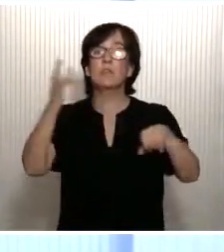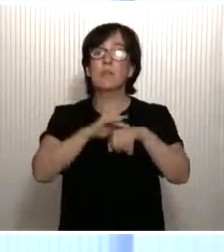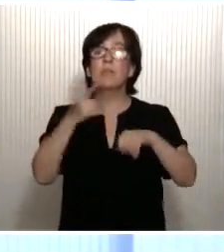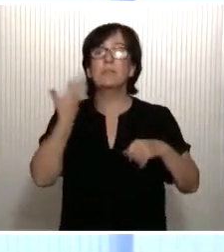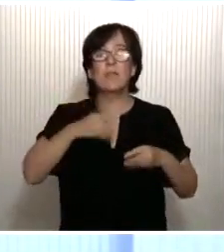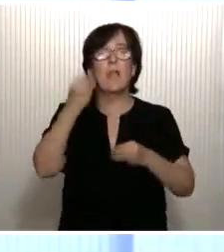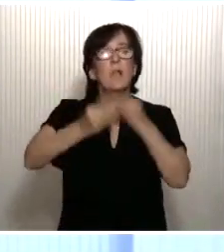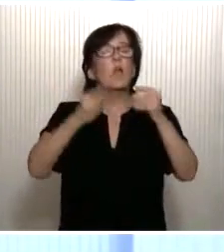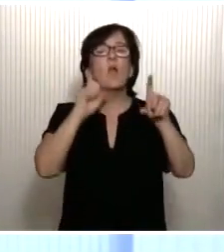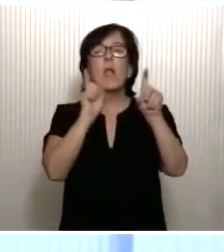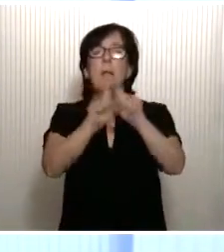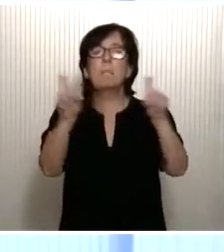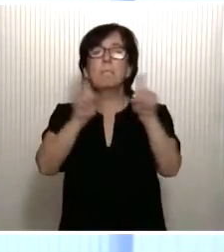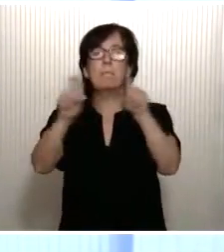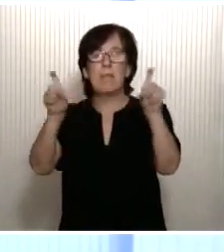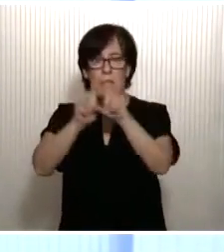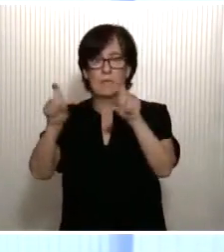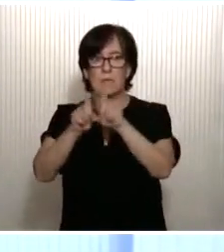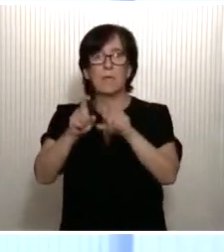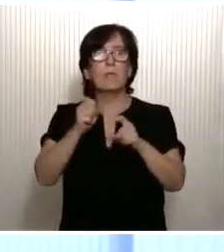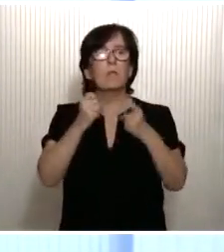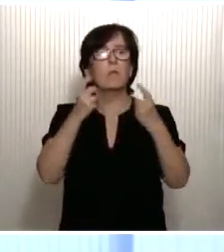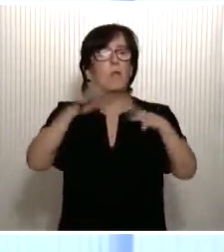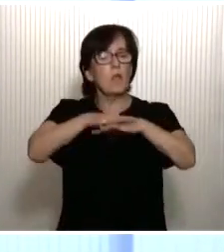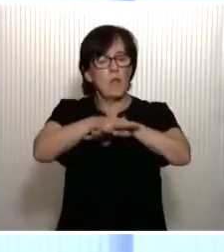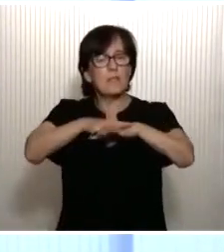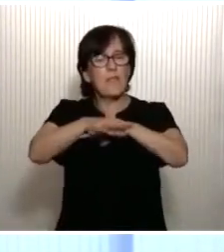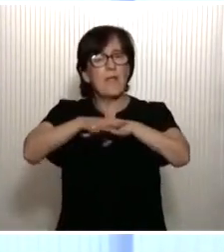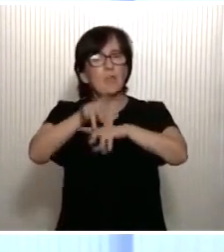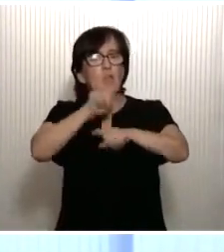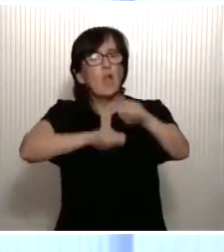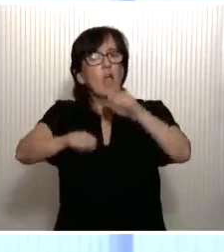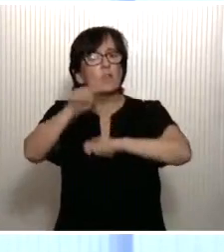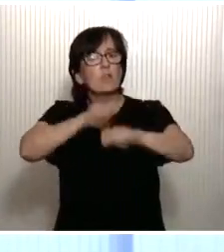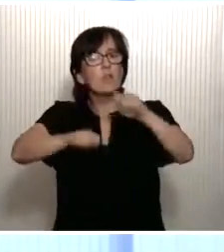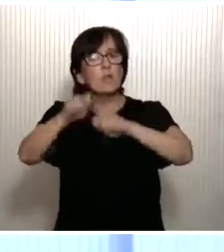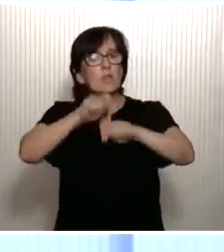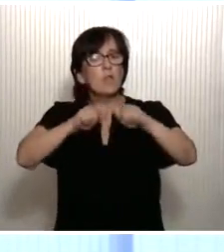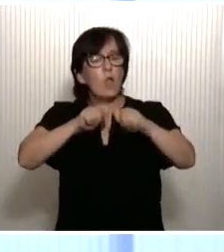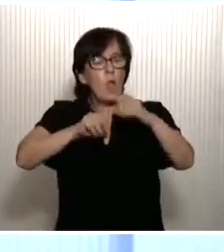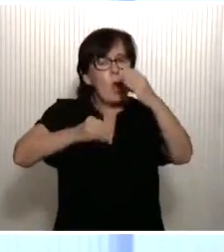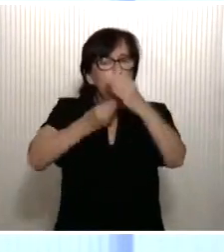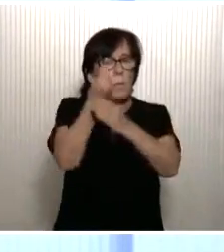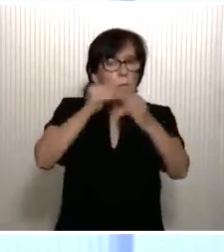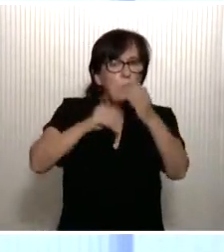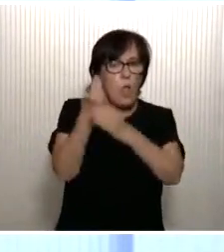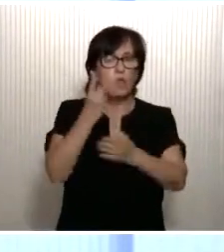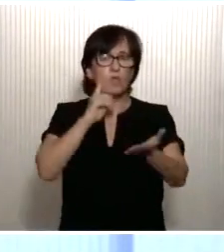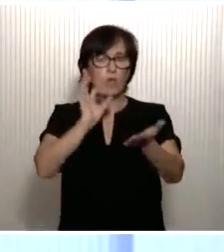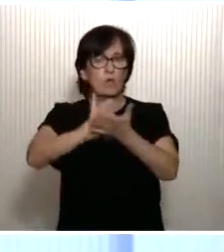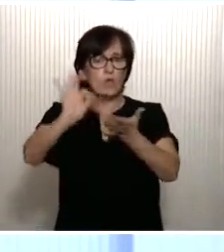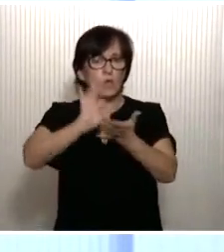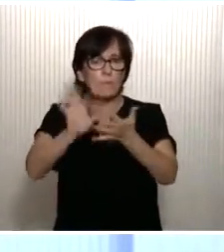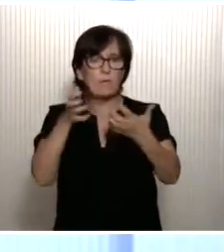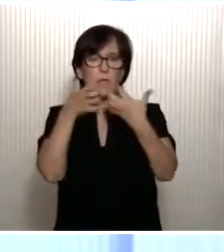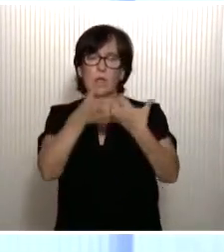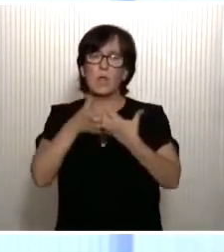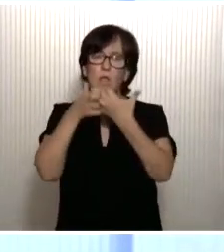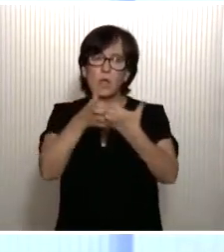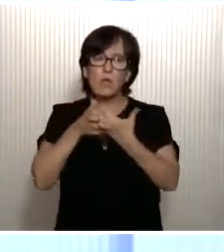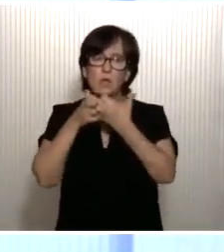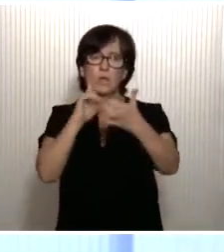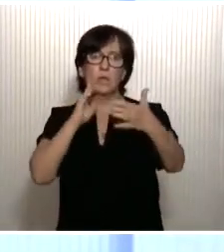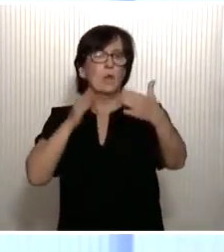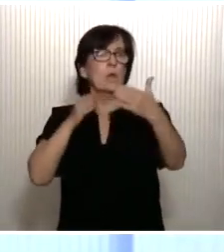cuenta con empresas y también con un tejido asociativo cuyos productos, cuyos servicios luchan para frenar